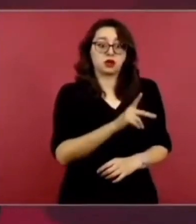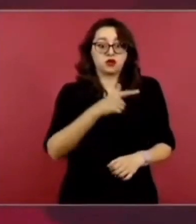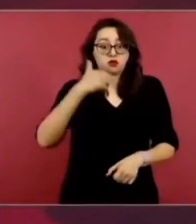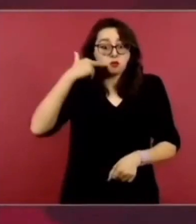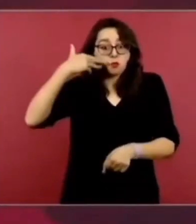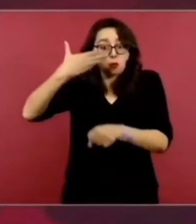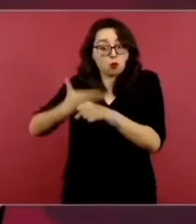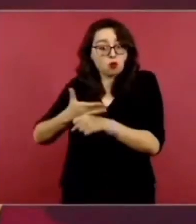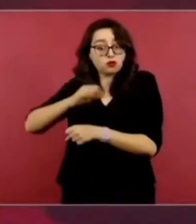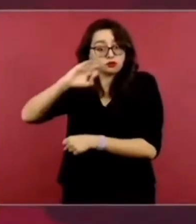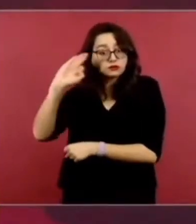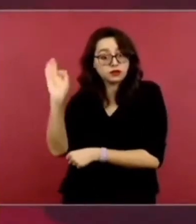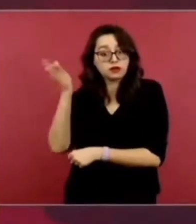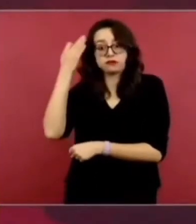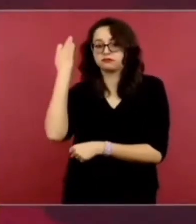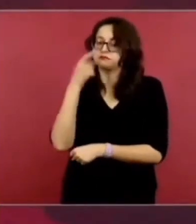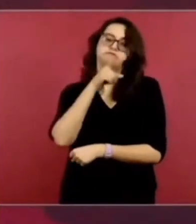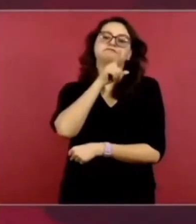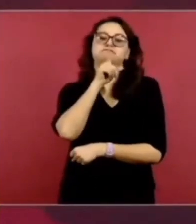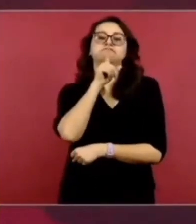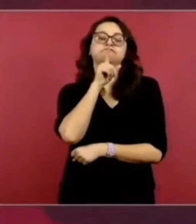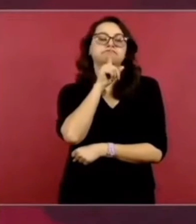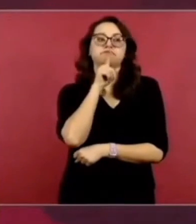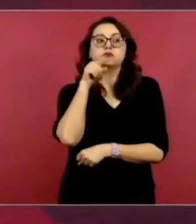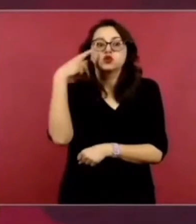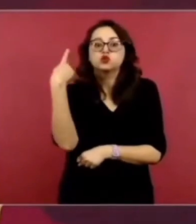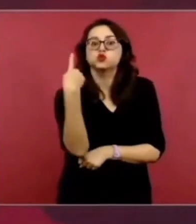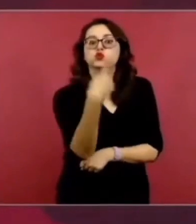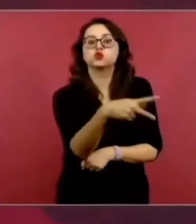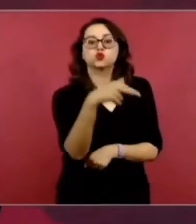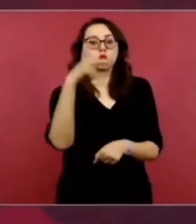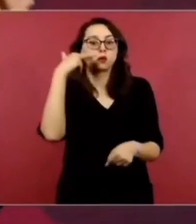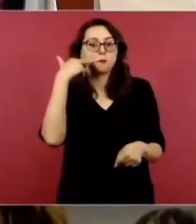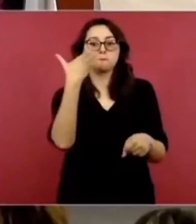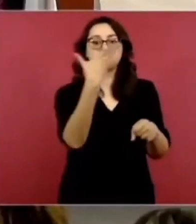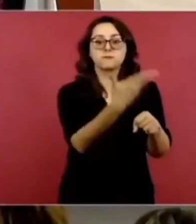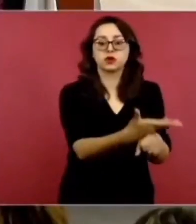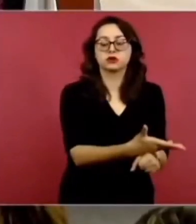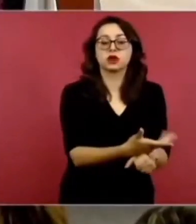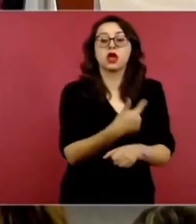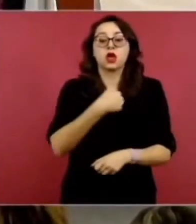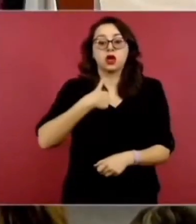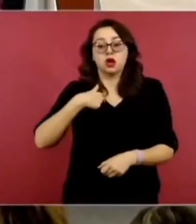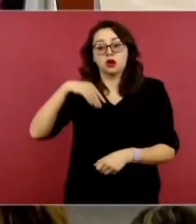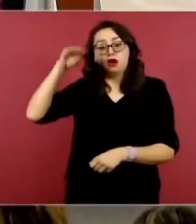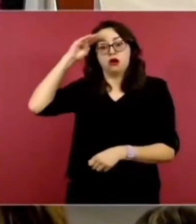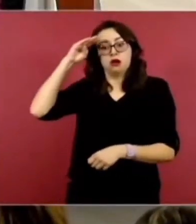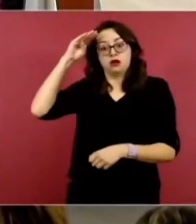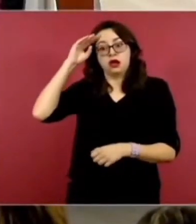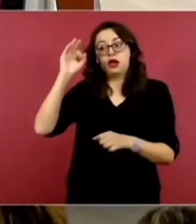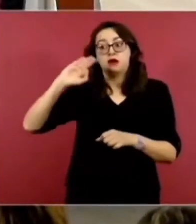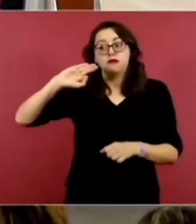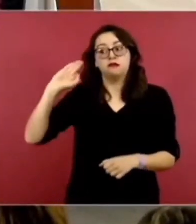al sistema federal, que nosotros consideramos es lo mejor.